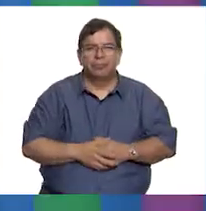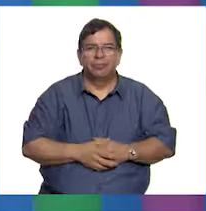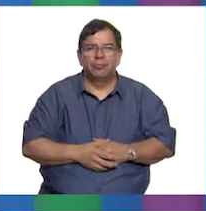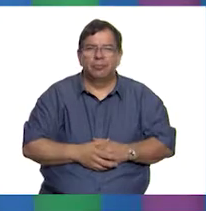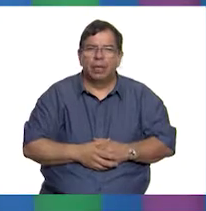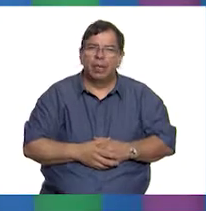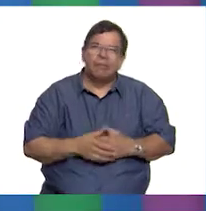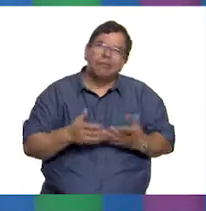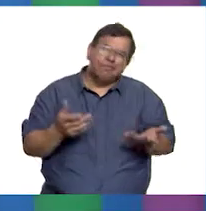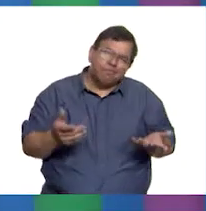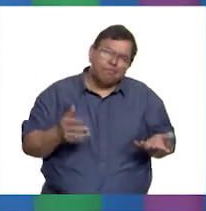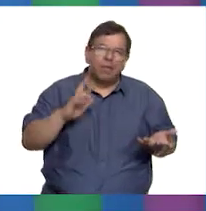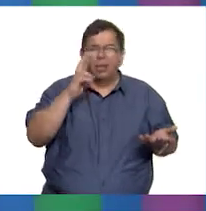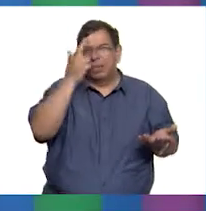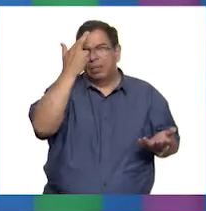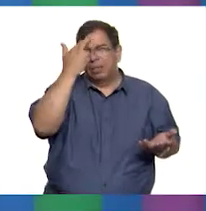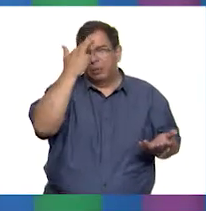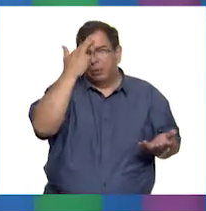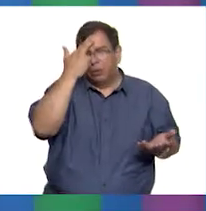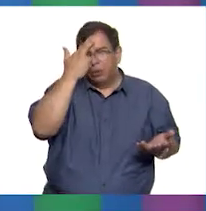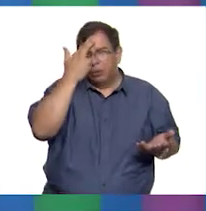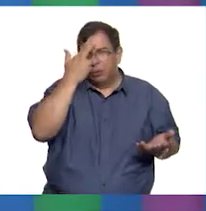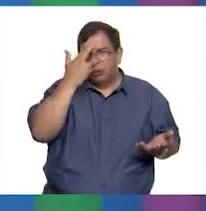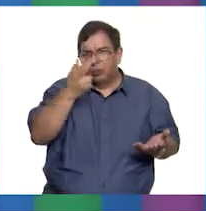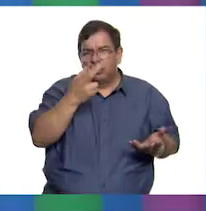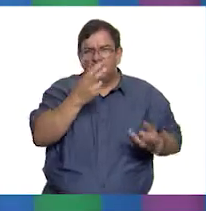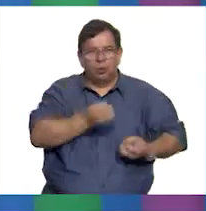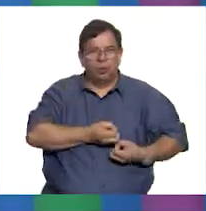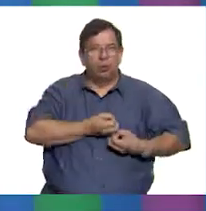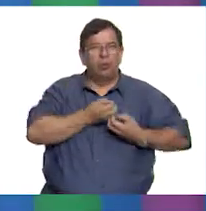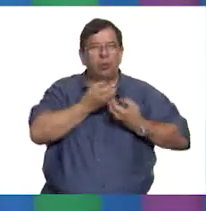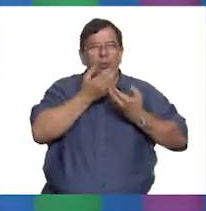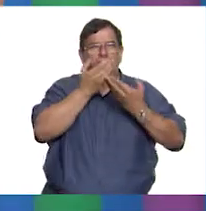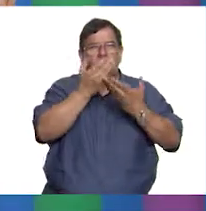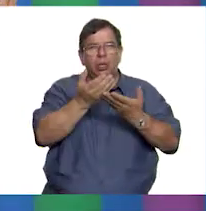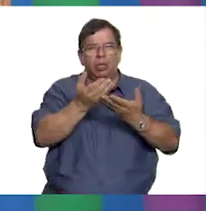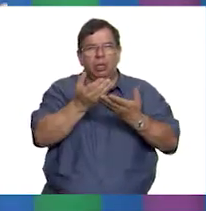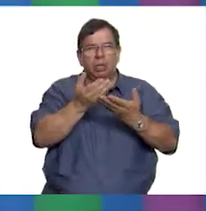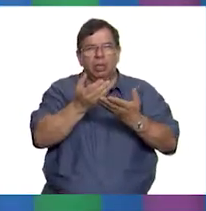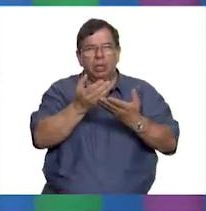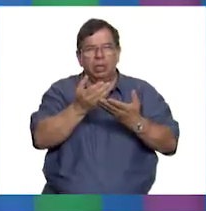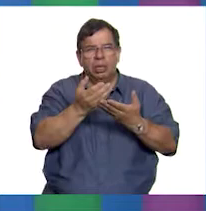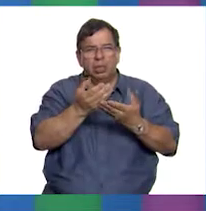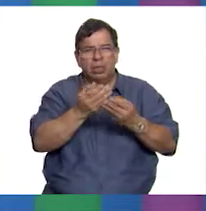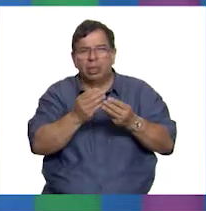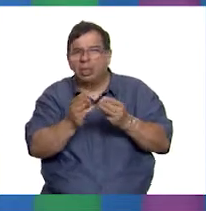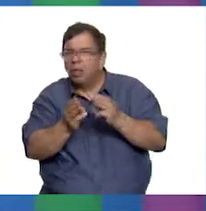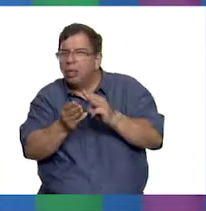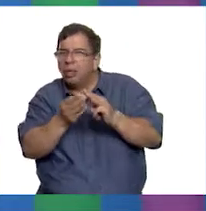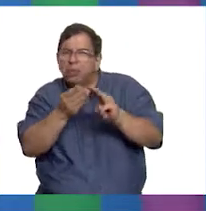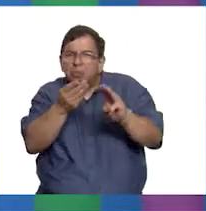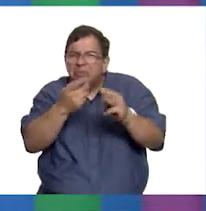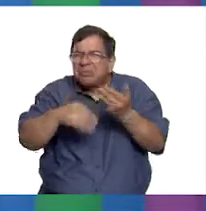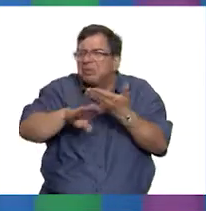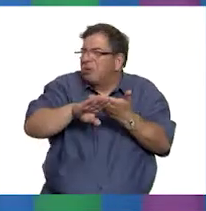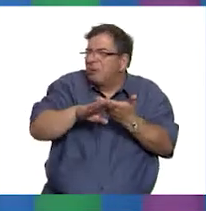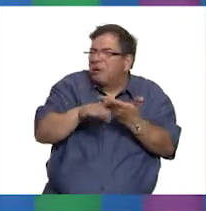Si no mal recuerdo, es sobre eso que trata tu poema, En Perseguirme Mundo, ¿qué interesas? ¿No es así?